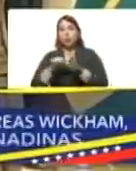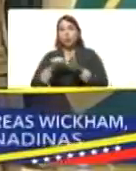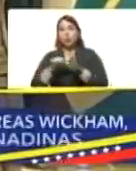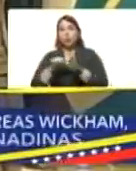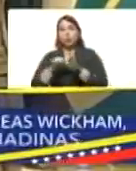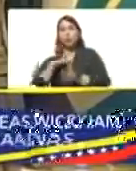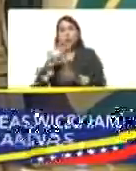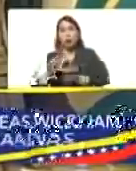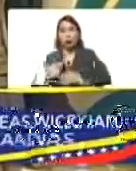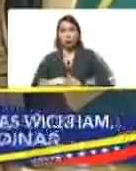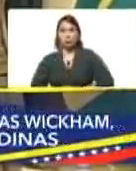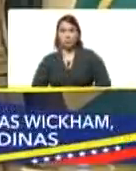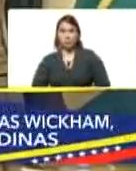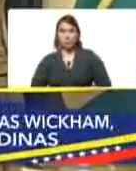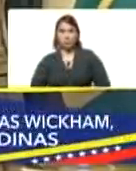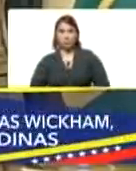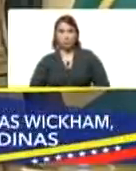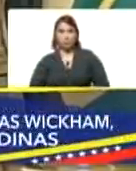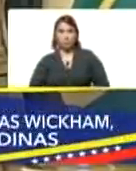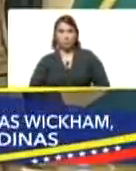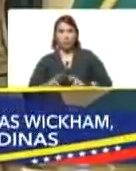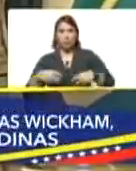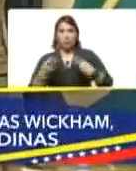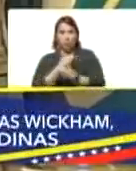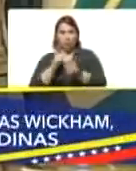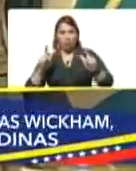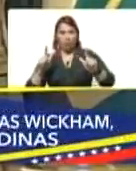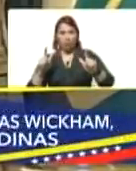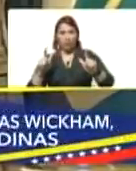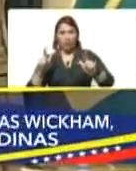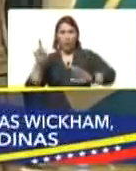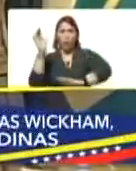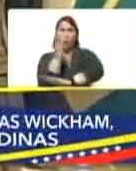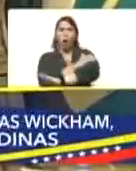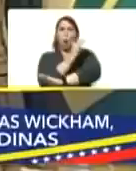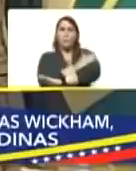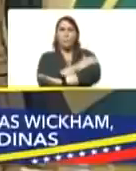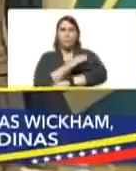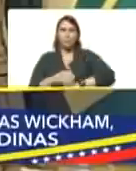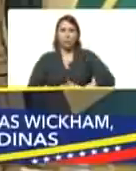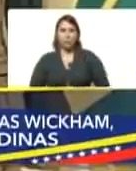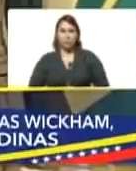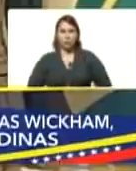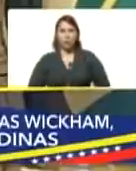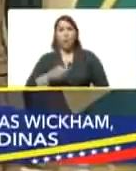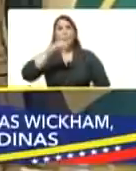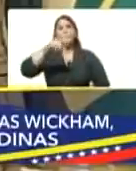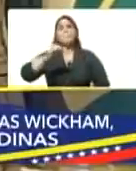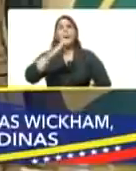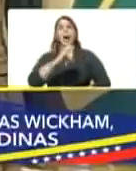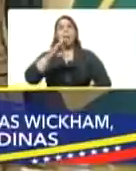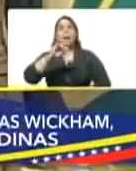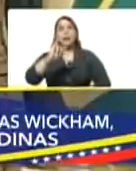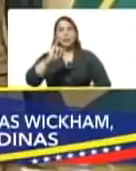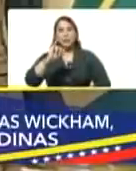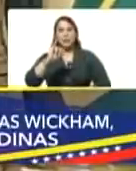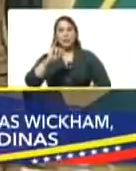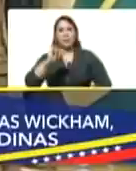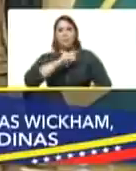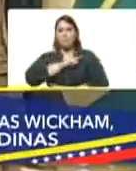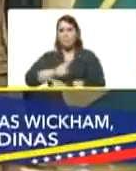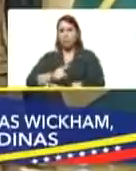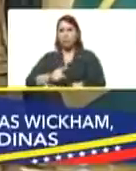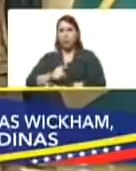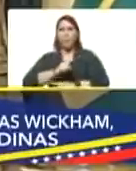neoliberal de derecha de Mauricio Macri mandó a preparar